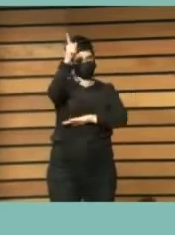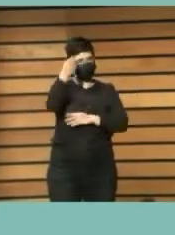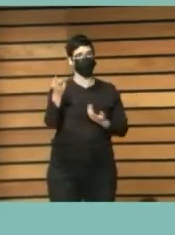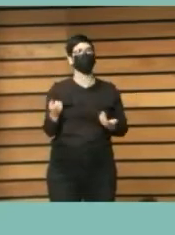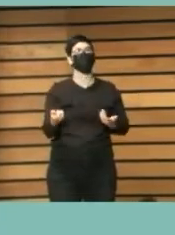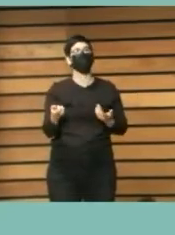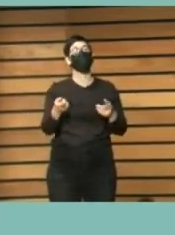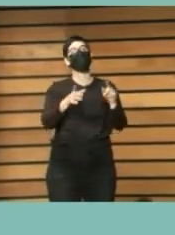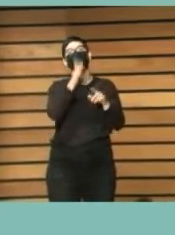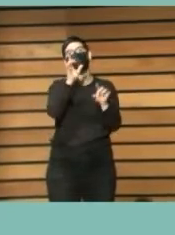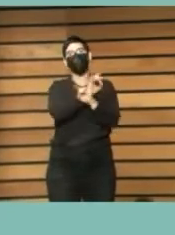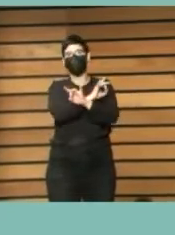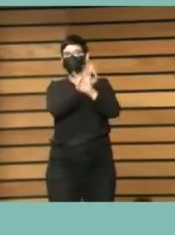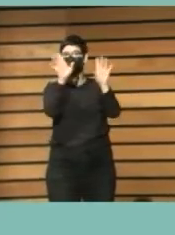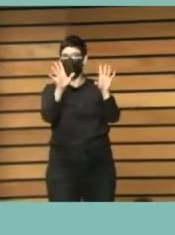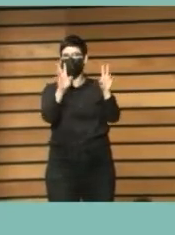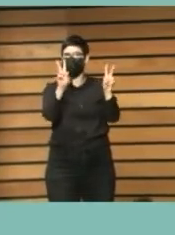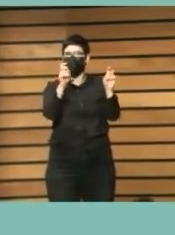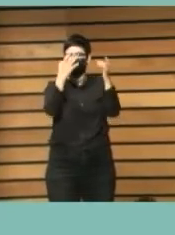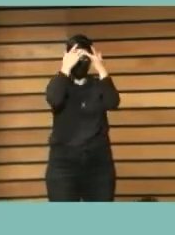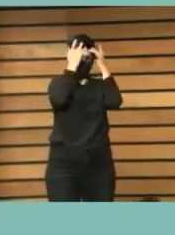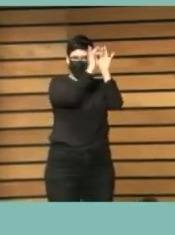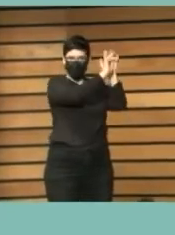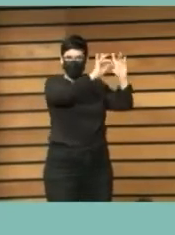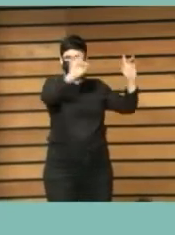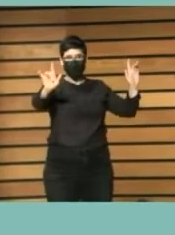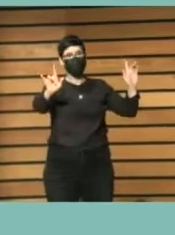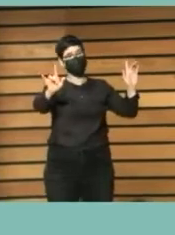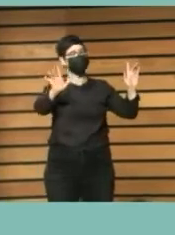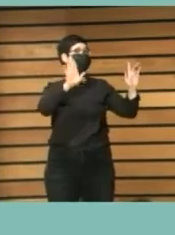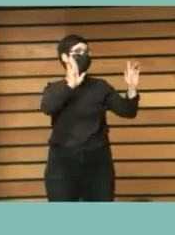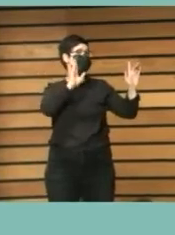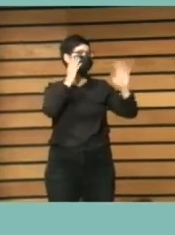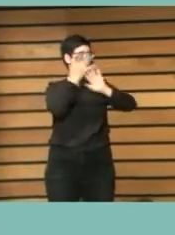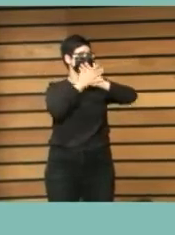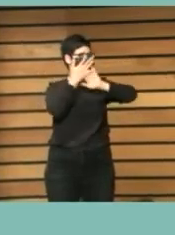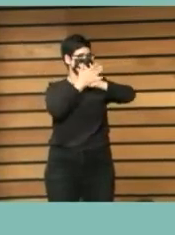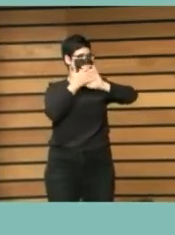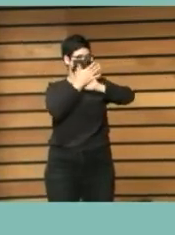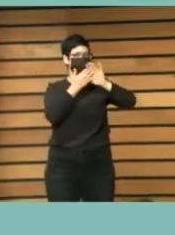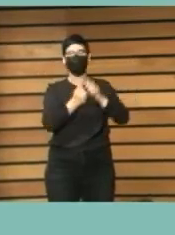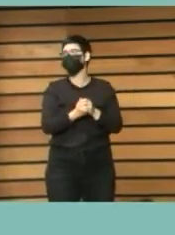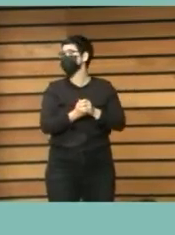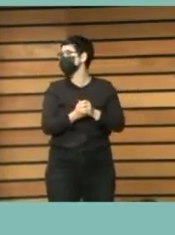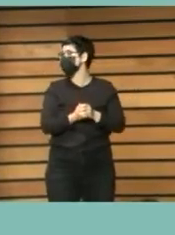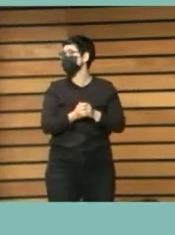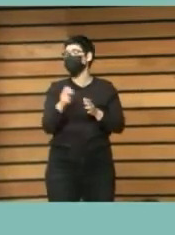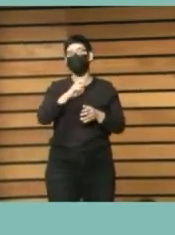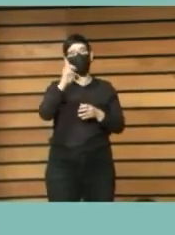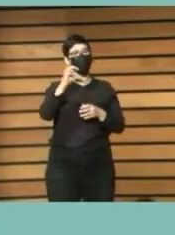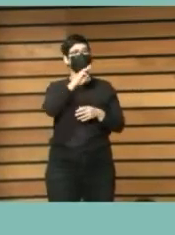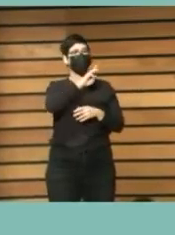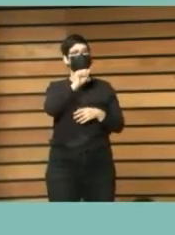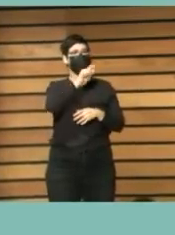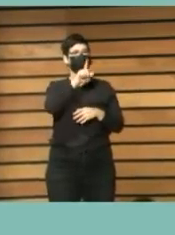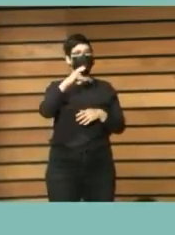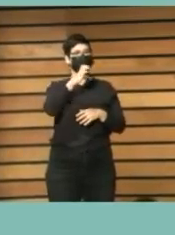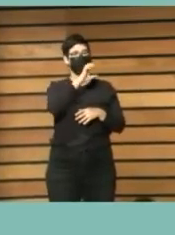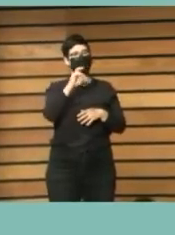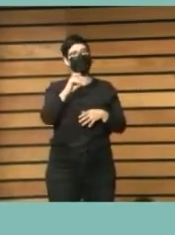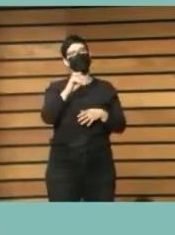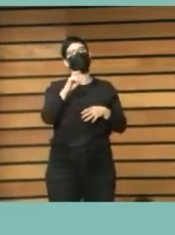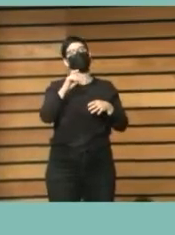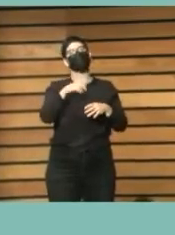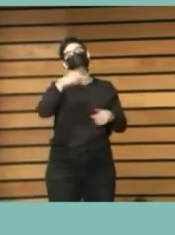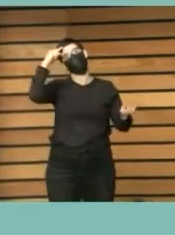sensibilización que tenemos y el Palace for the People acaba de ser traducido al castellano ahora